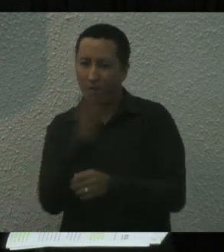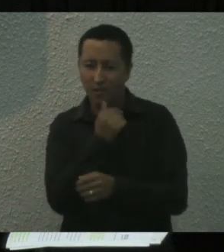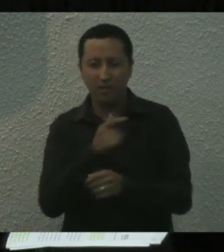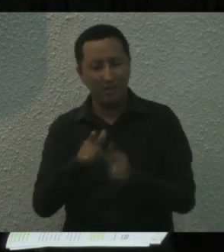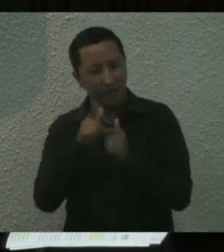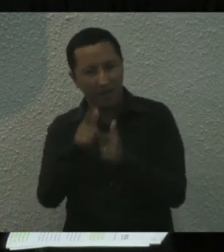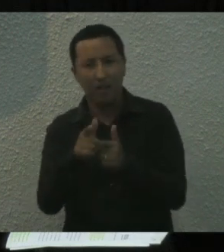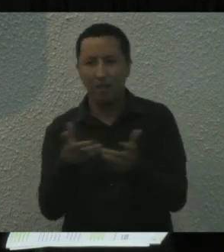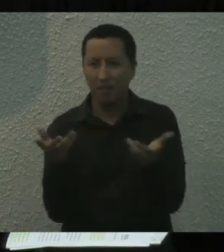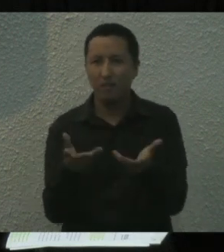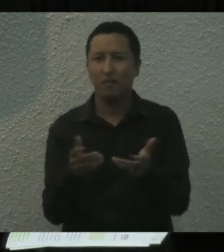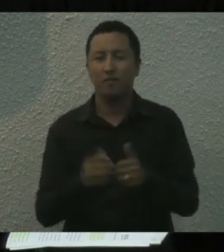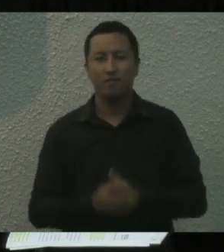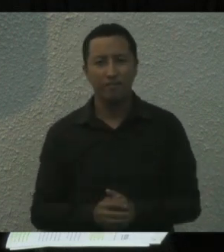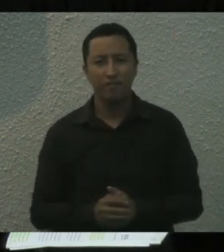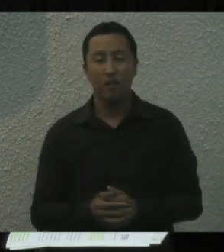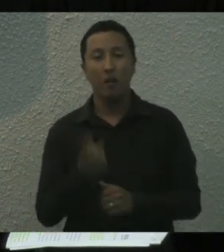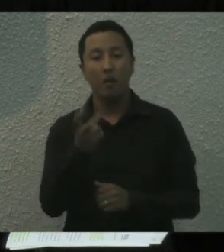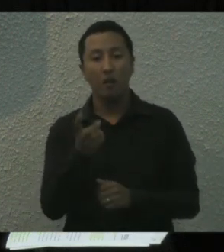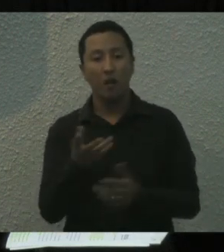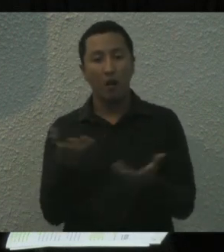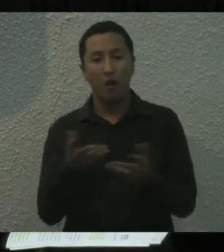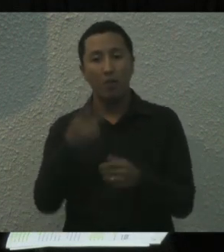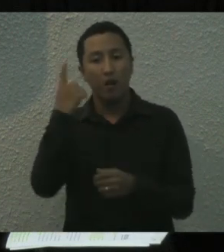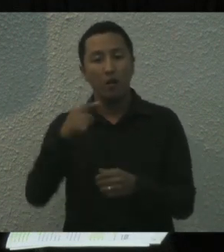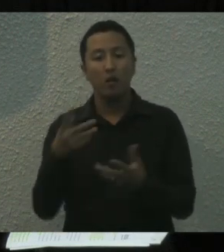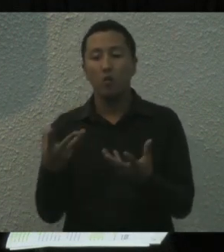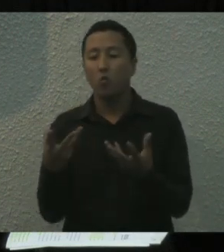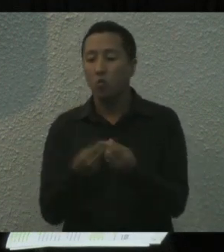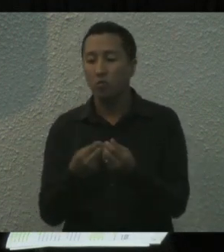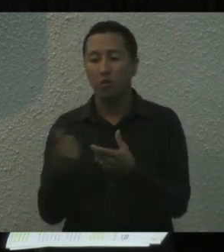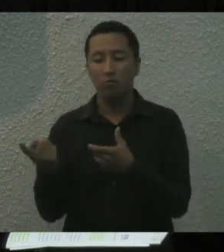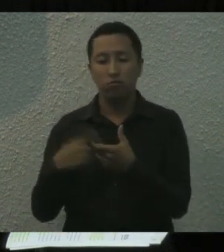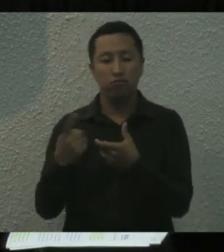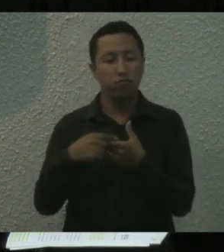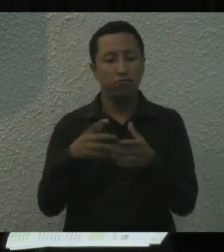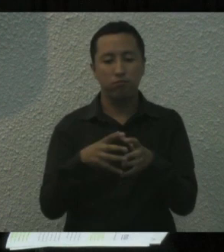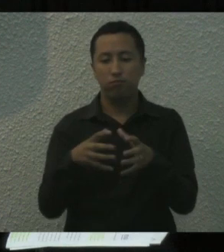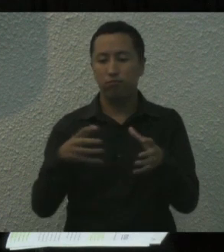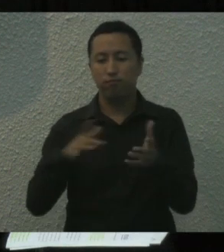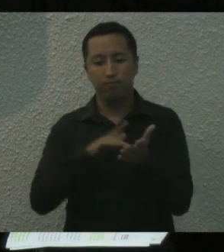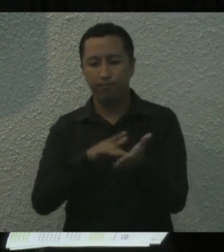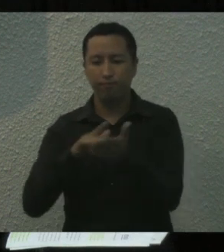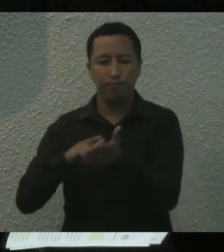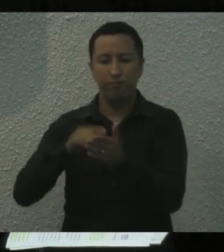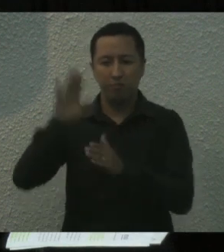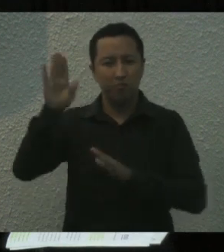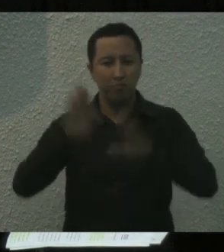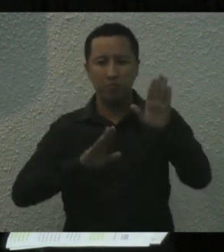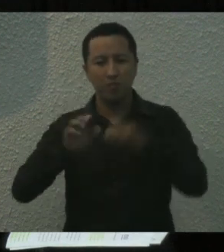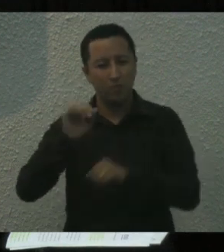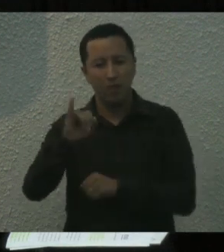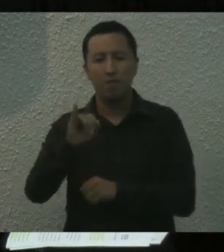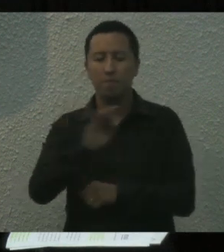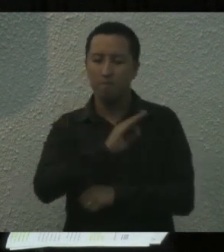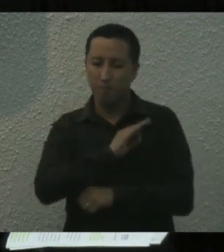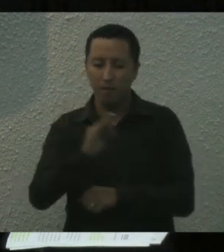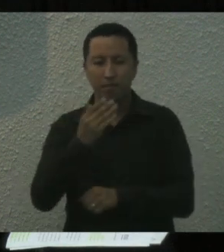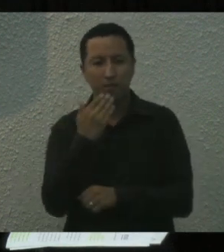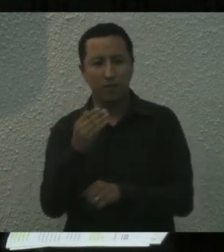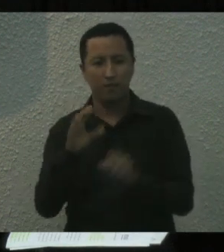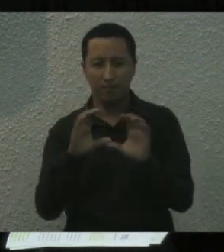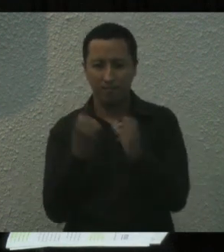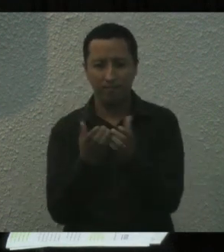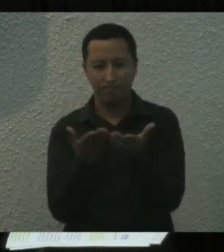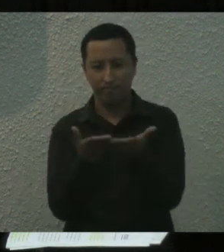si esto es por sumar y llevar bien las cosas dentro del Congreso, ahí estamos con